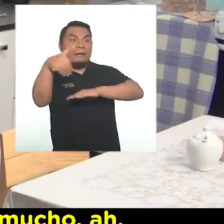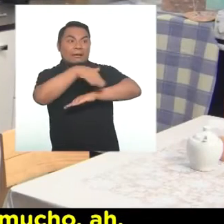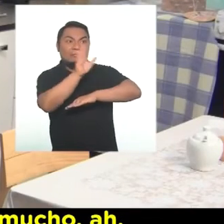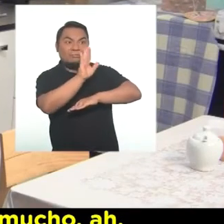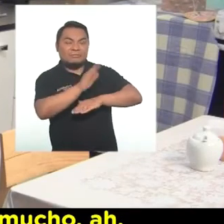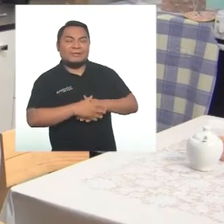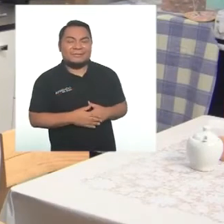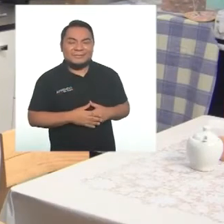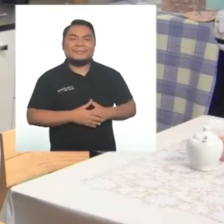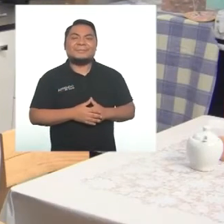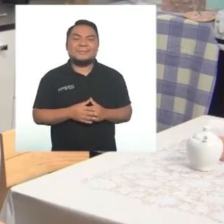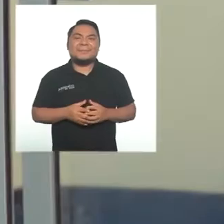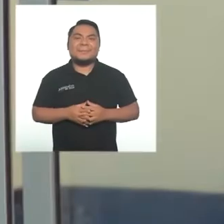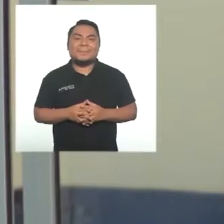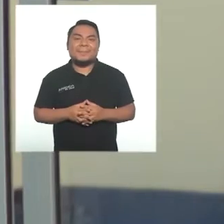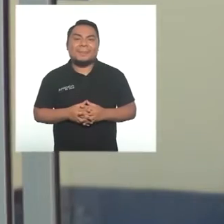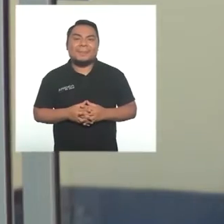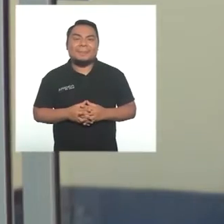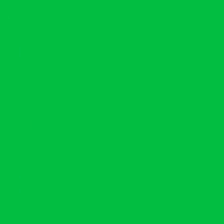mucho.